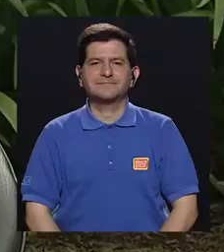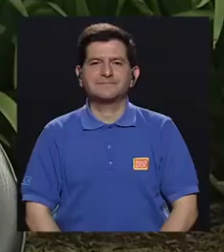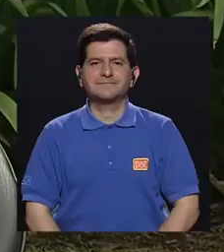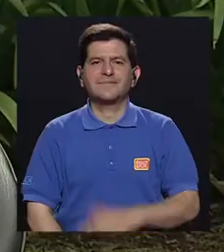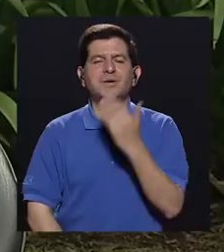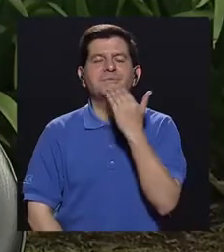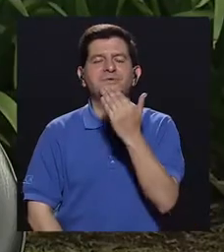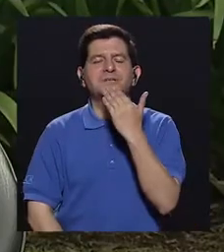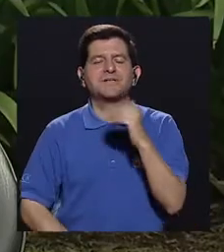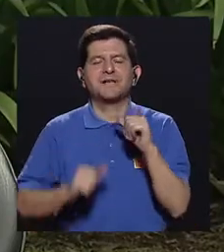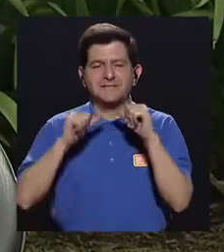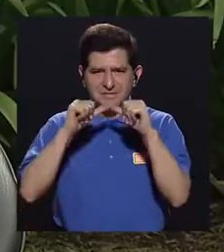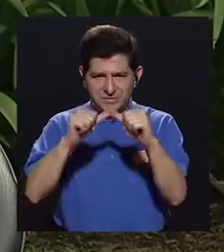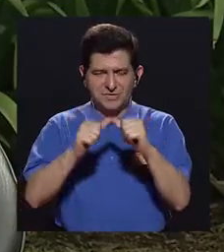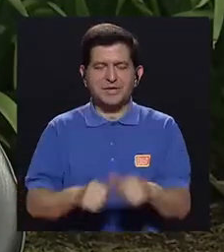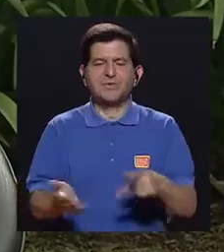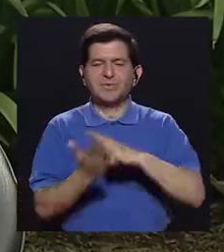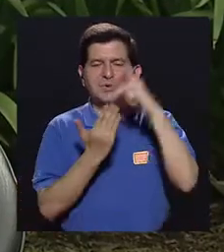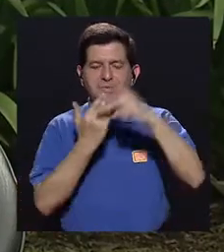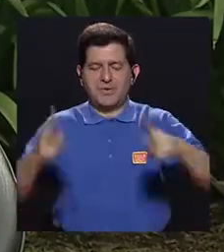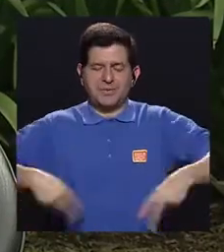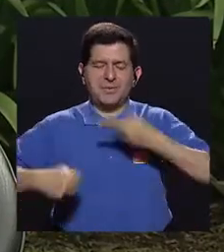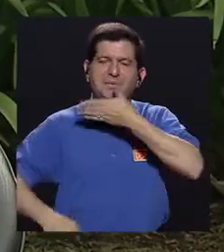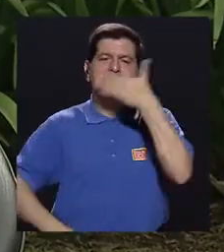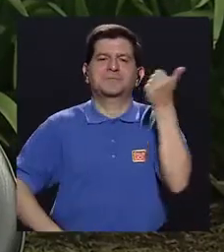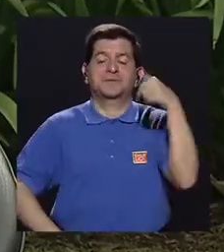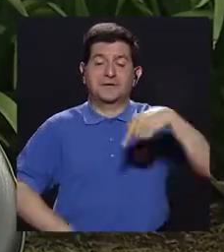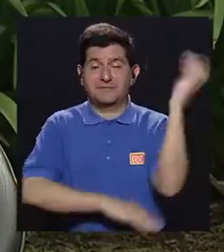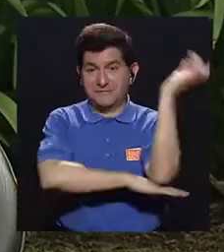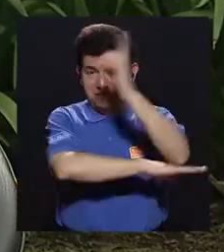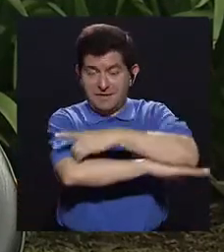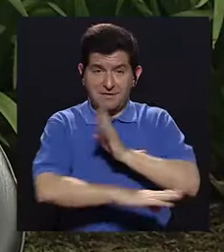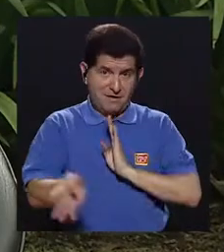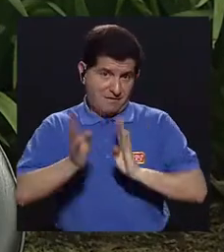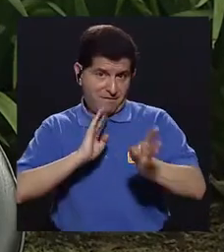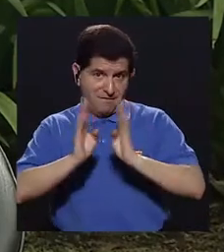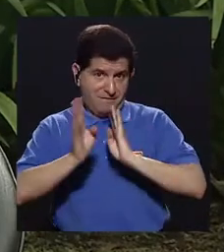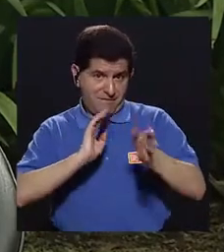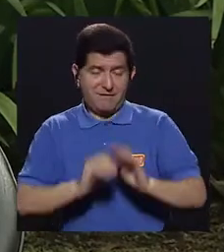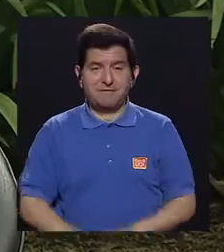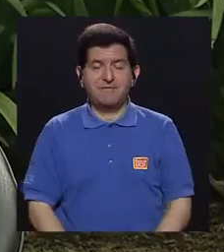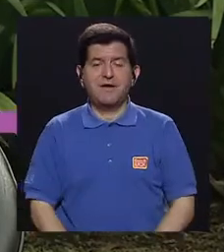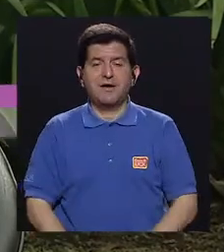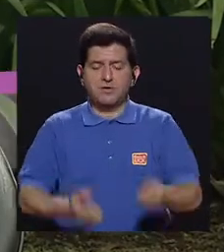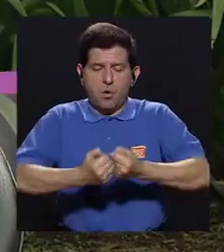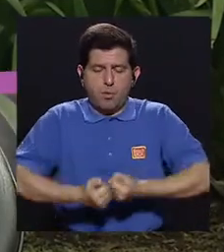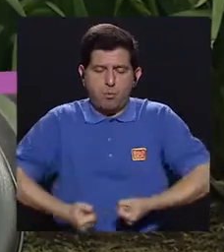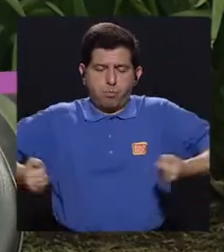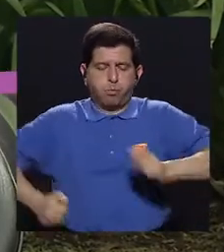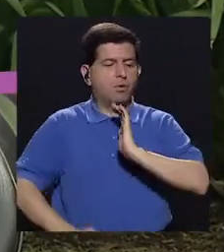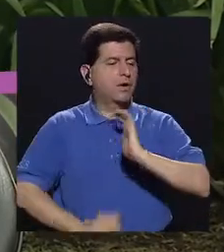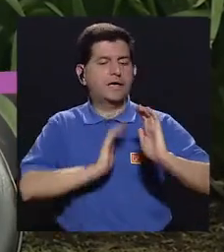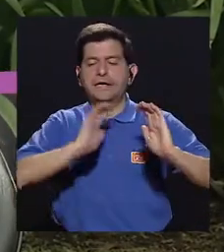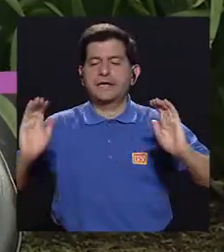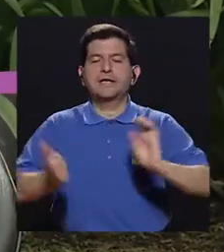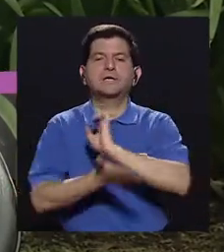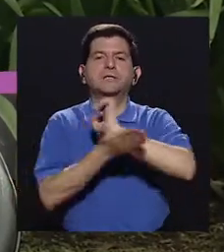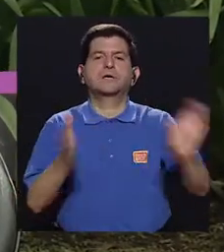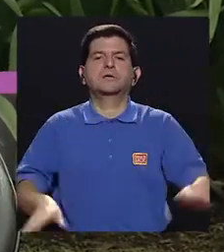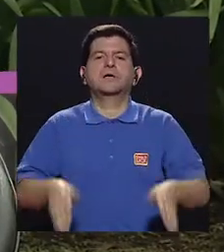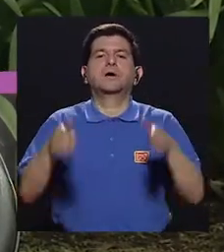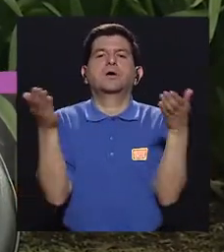Gracias por continuar con nosotros en su programa Vivir Mejor. El día de hoy conversando acerca de la obesidad infantil y cómo